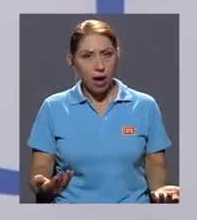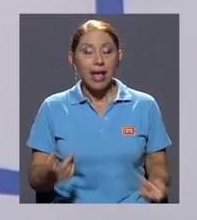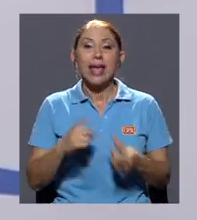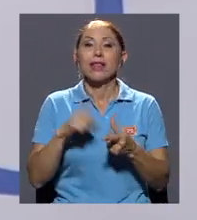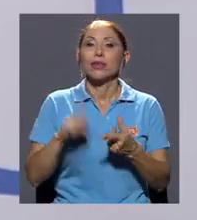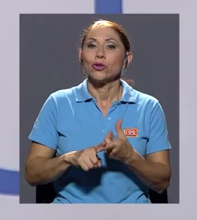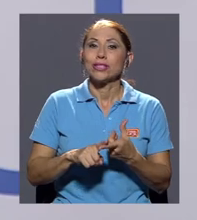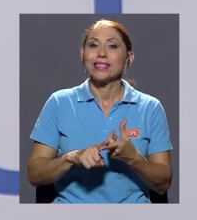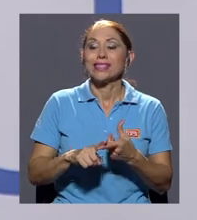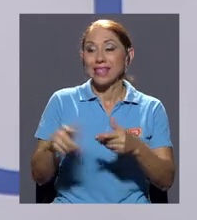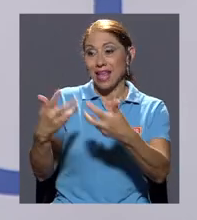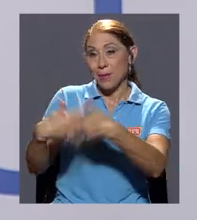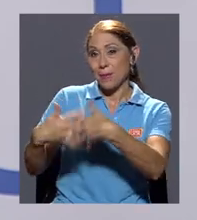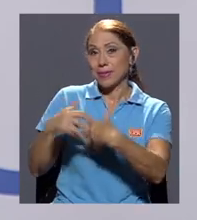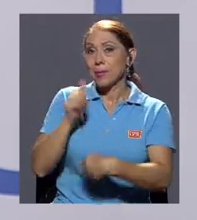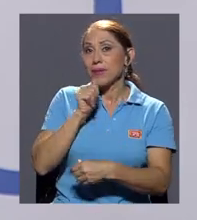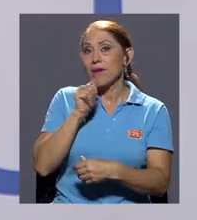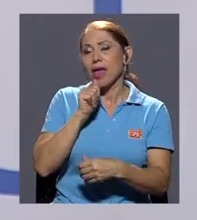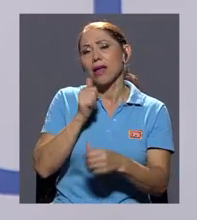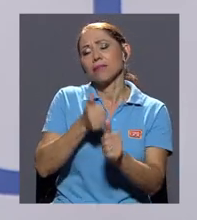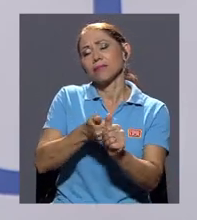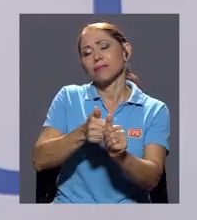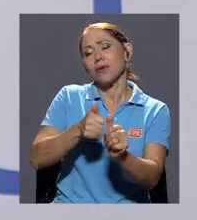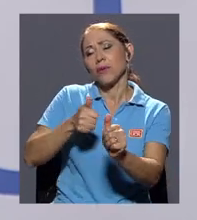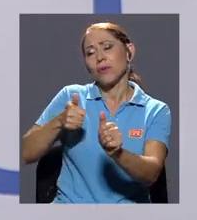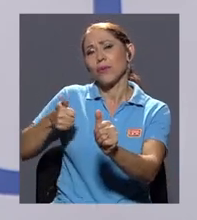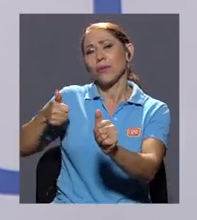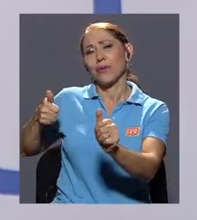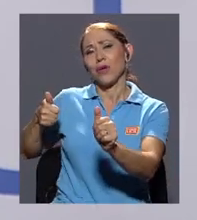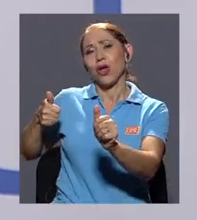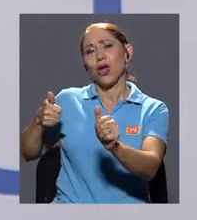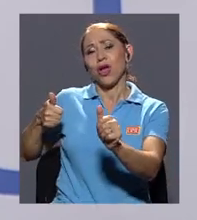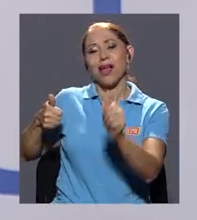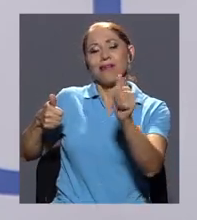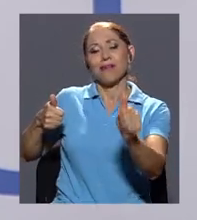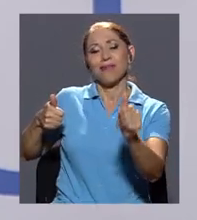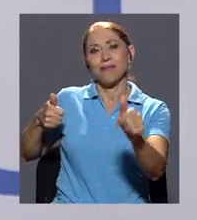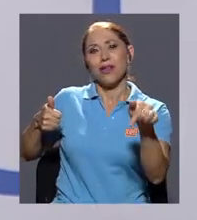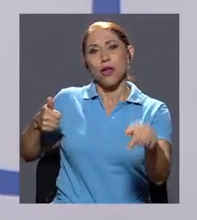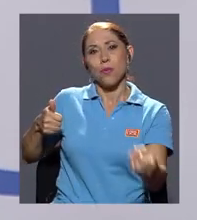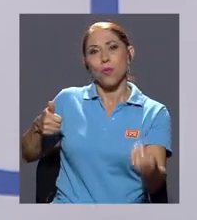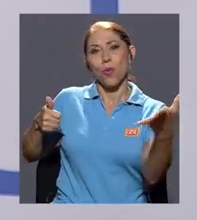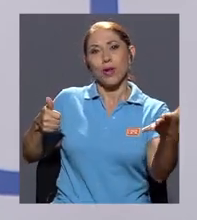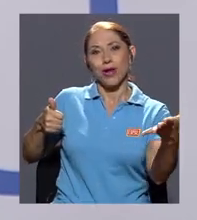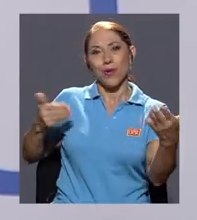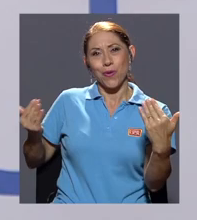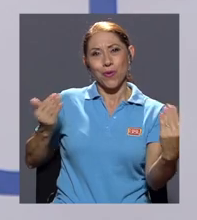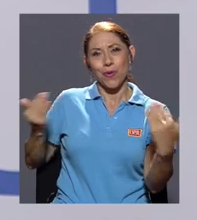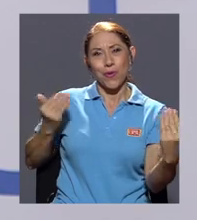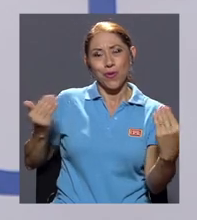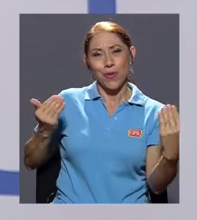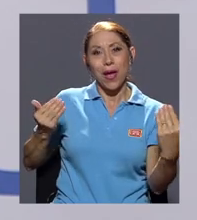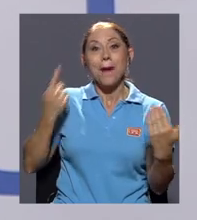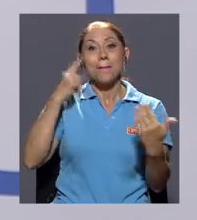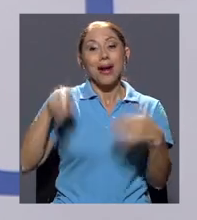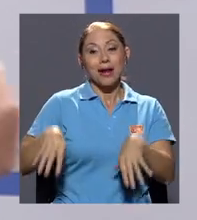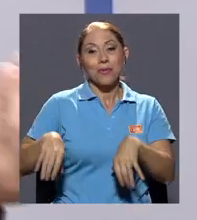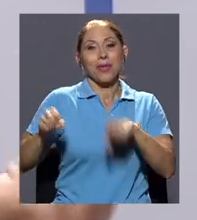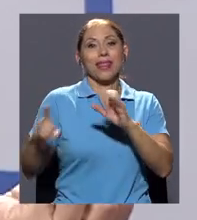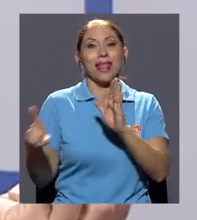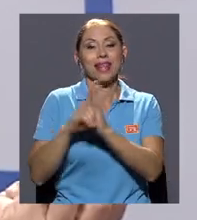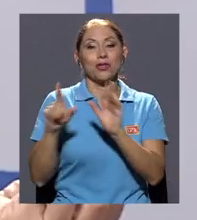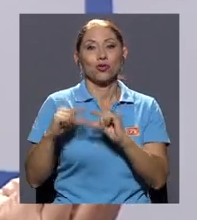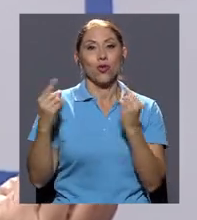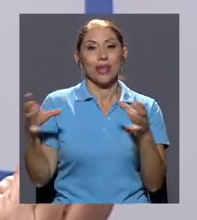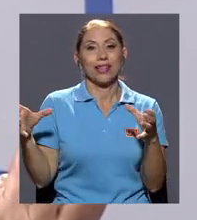el sector privado tiene un rezago enorme respecto del sector público en el ejercicio de los derechos colectivos, tanto en la huelga, en negociación